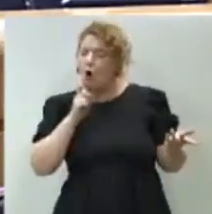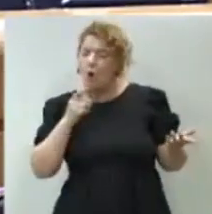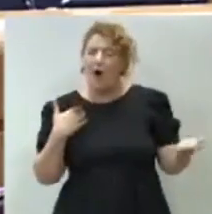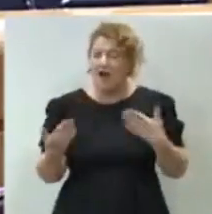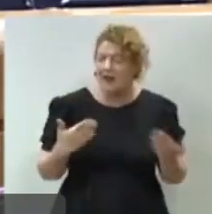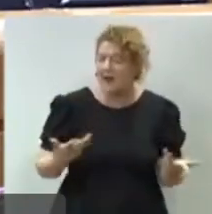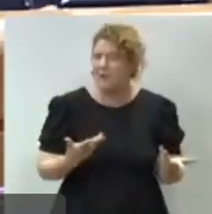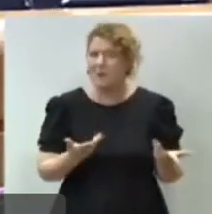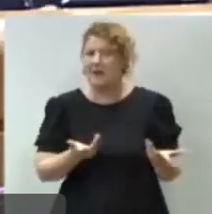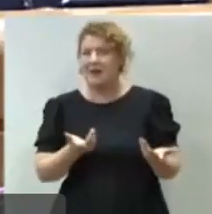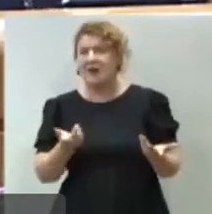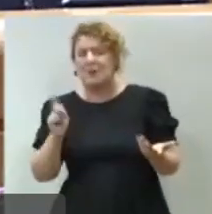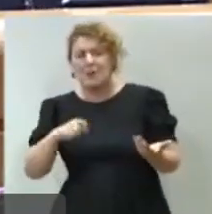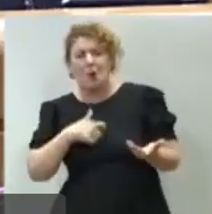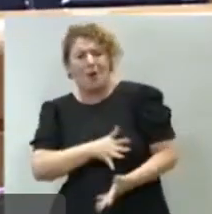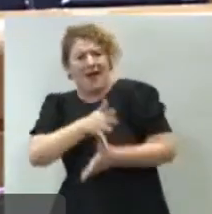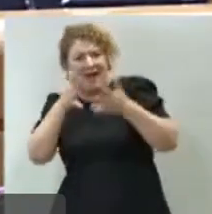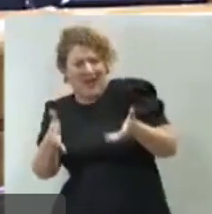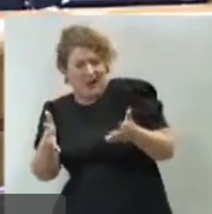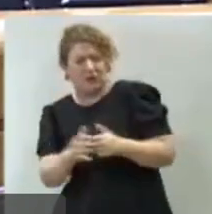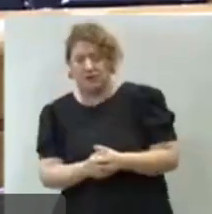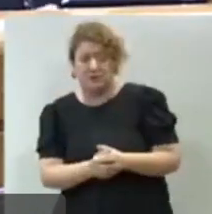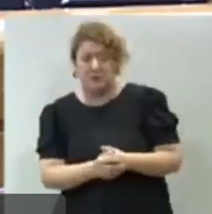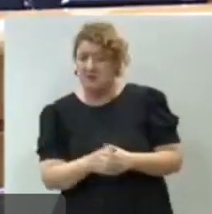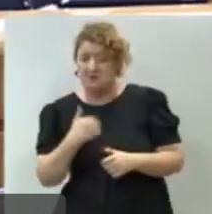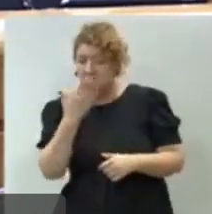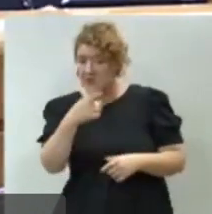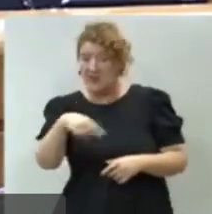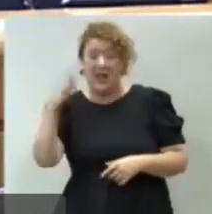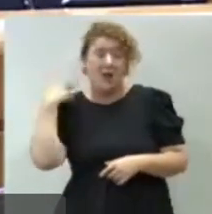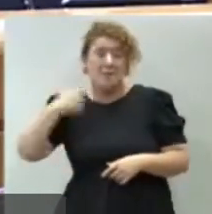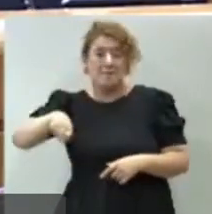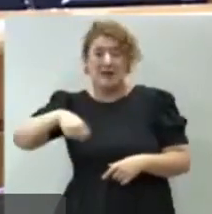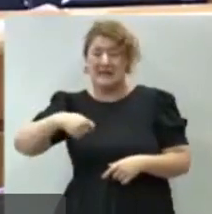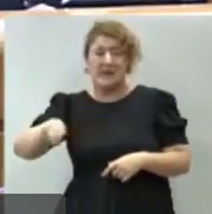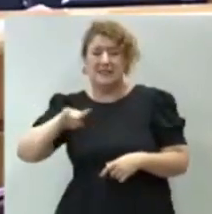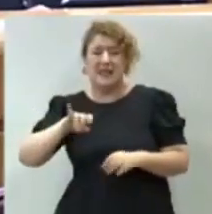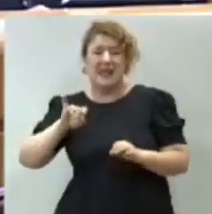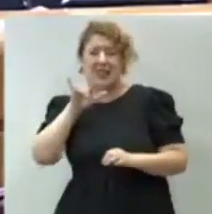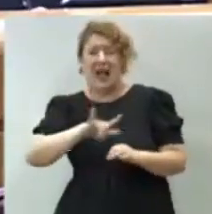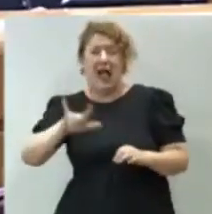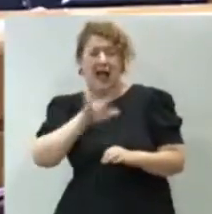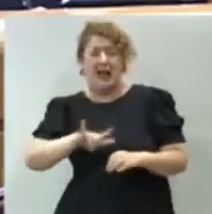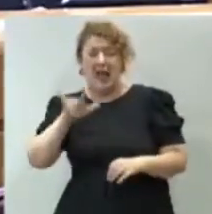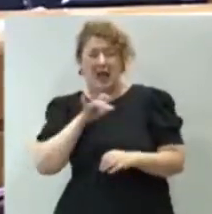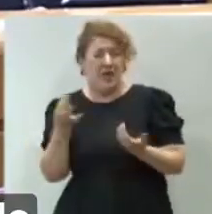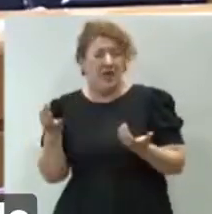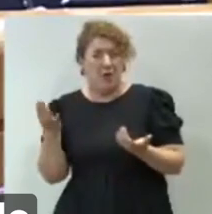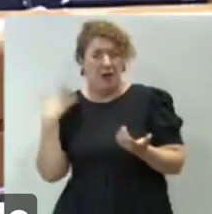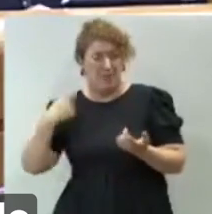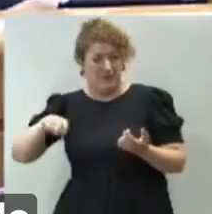y con el trabajo, permíteme decirle que usted no hizo cuando era presidente con el modo canario que ha imprimido el